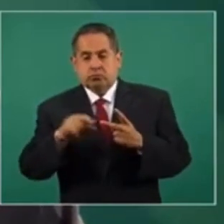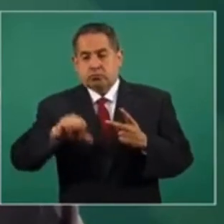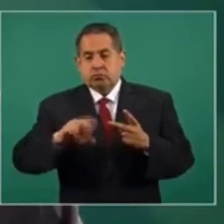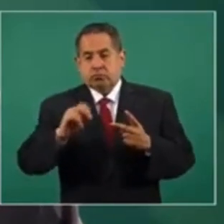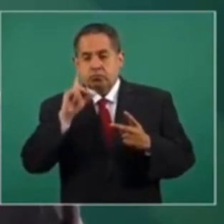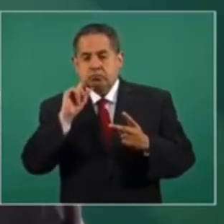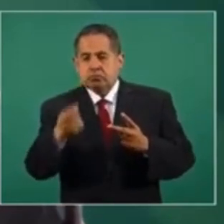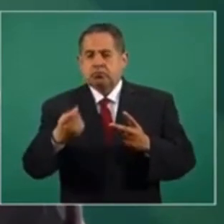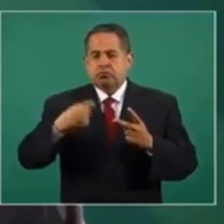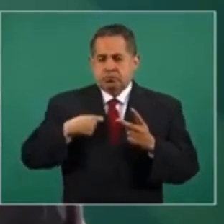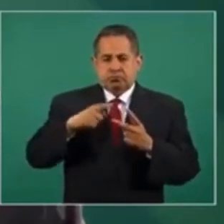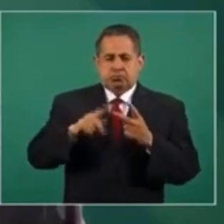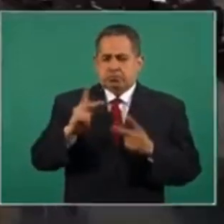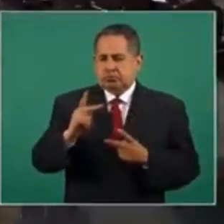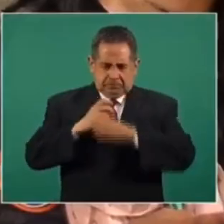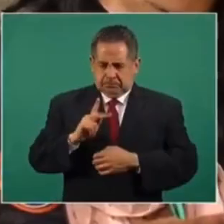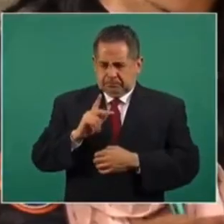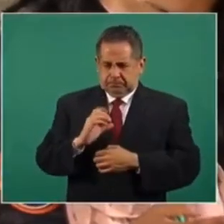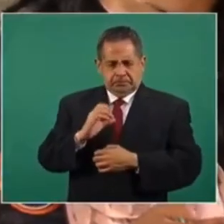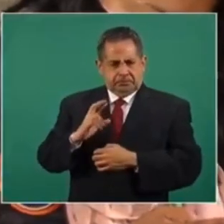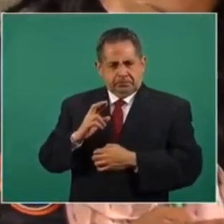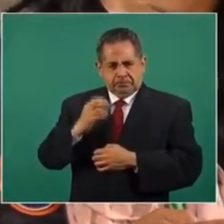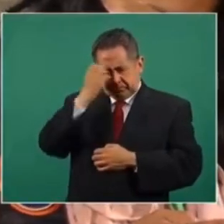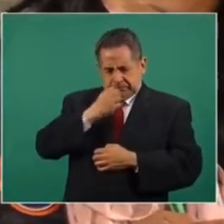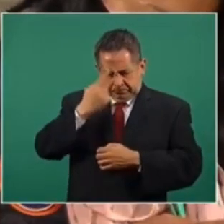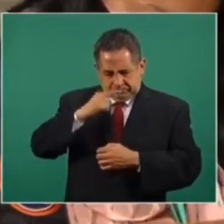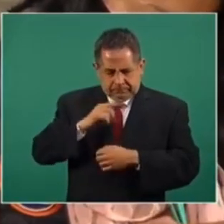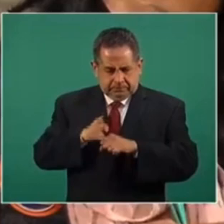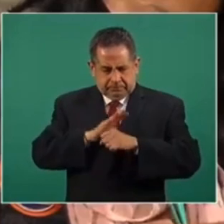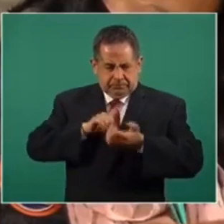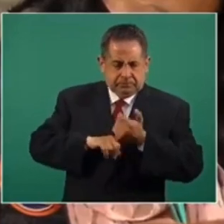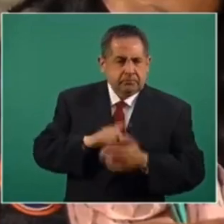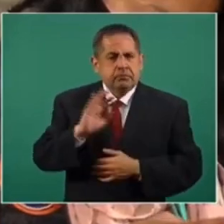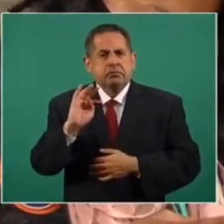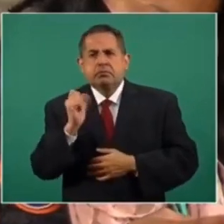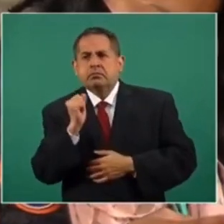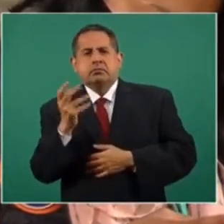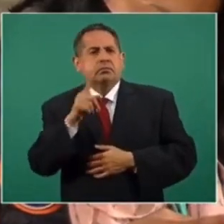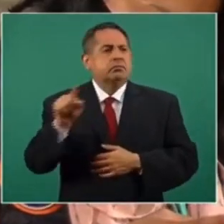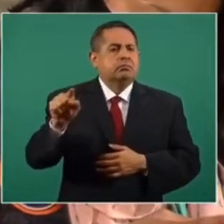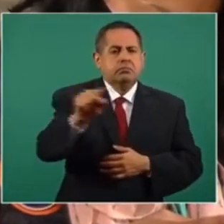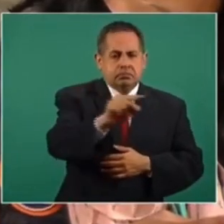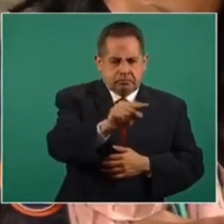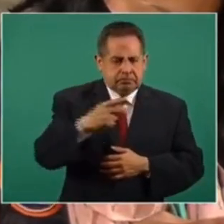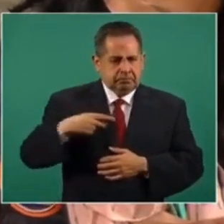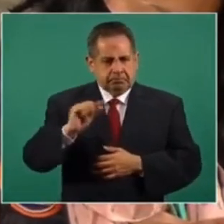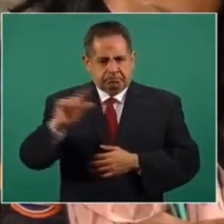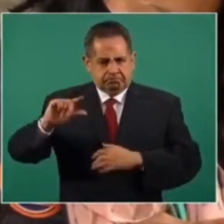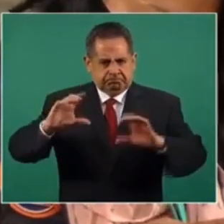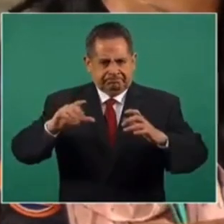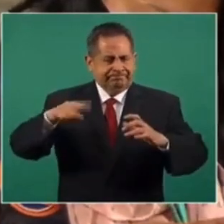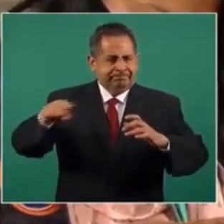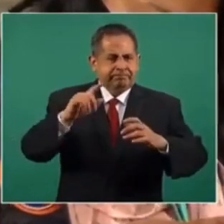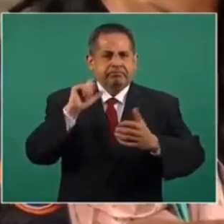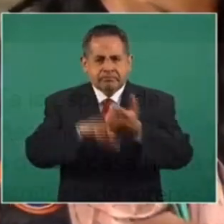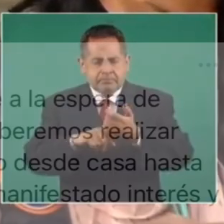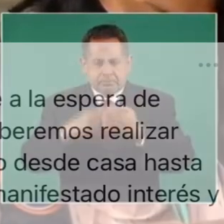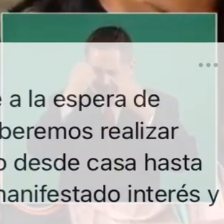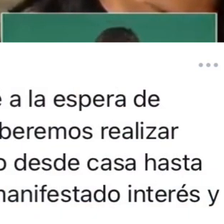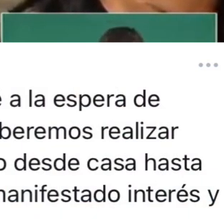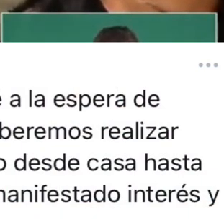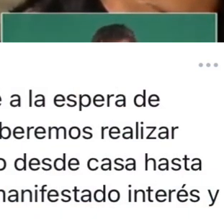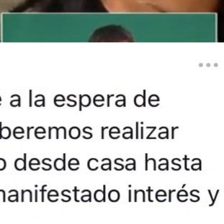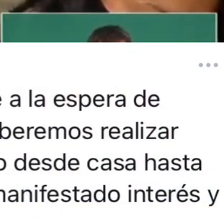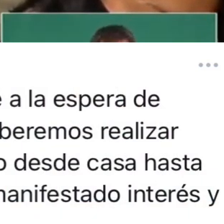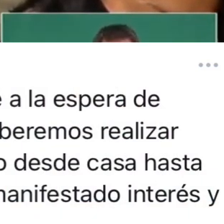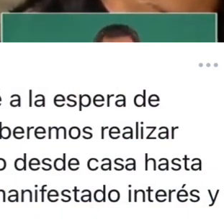y mañana, la PCR. ¿Hay algunos otros funcionarios que se han sometido a alguna prueba, que están trabajando desde casa?